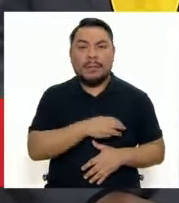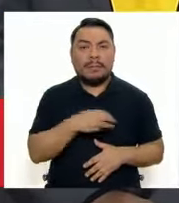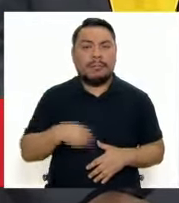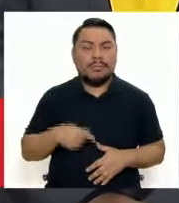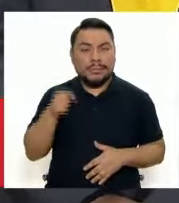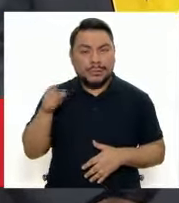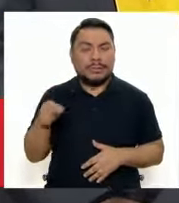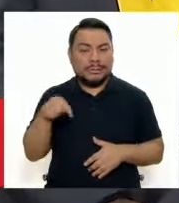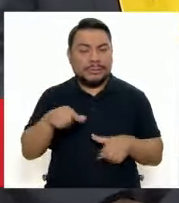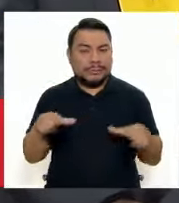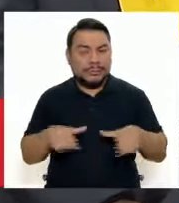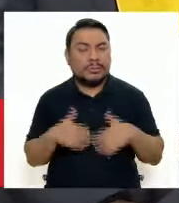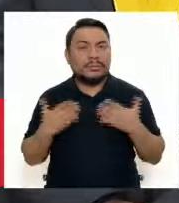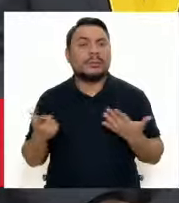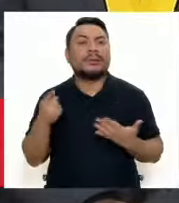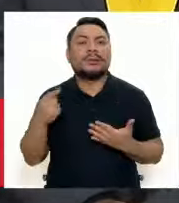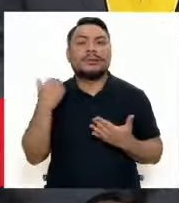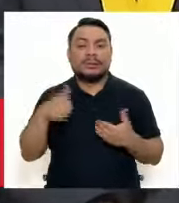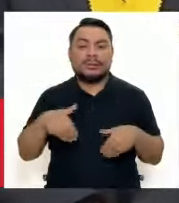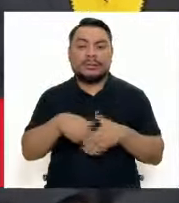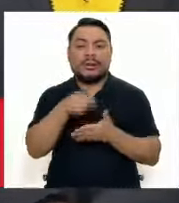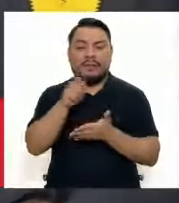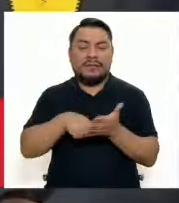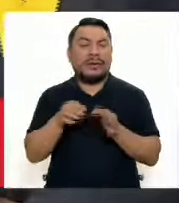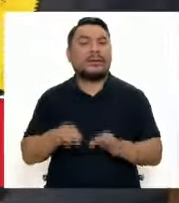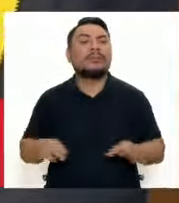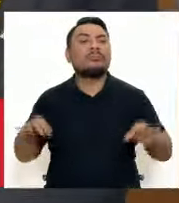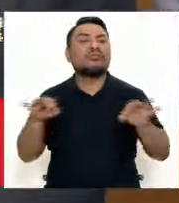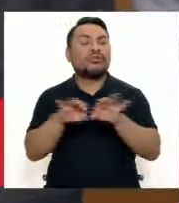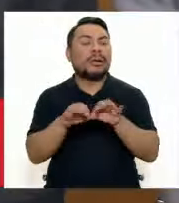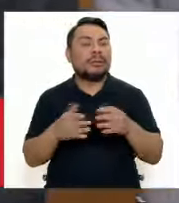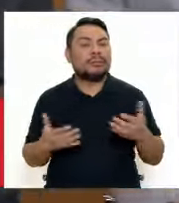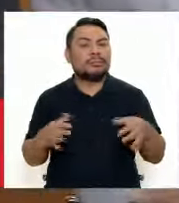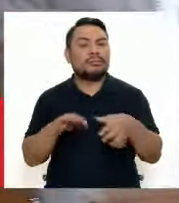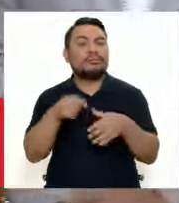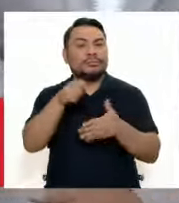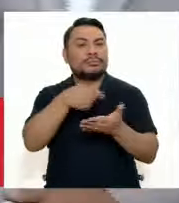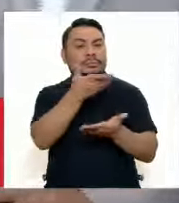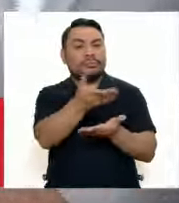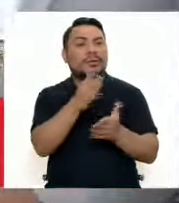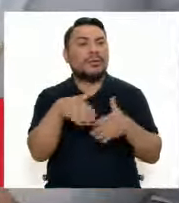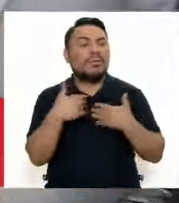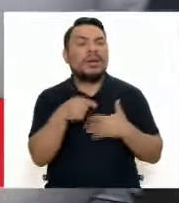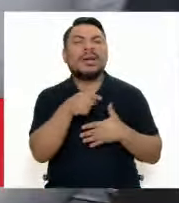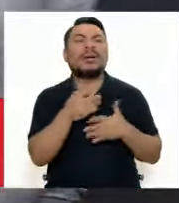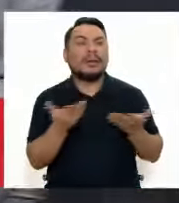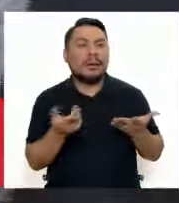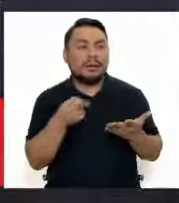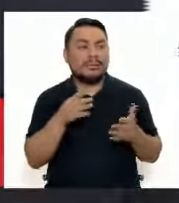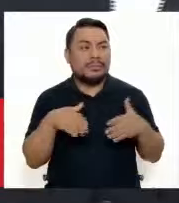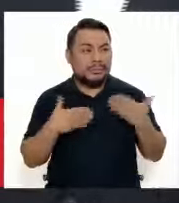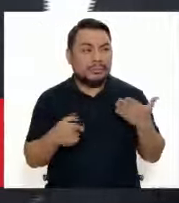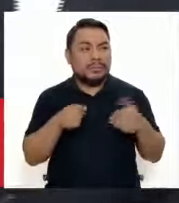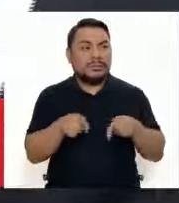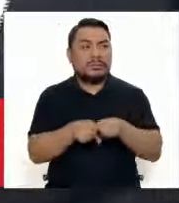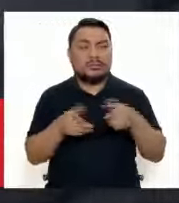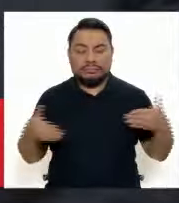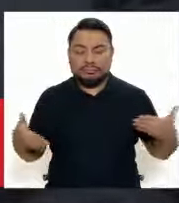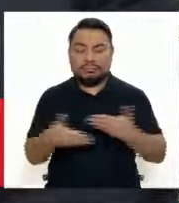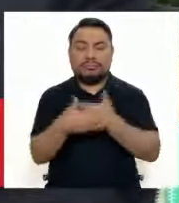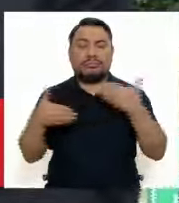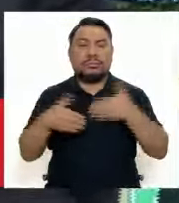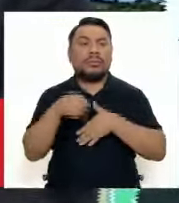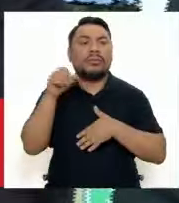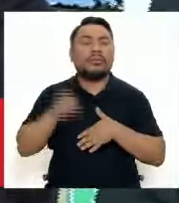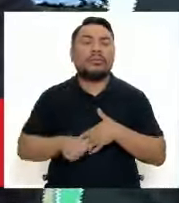de este sector, quien acaba de suscribir una importante adenda que va a poner, entre otras cosas, a la vía carretera Panamericana Sur